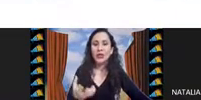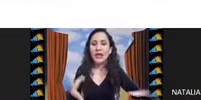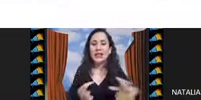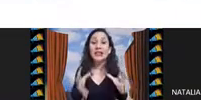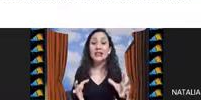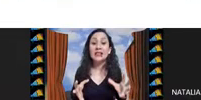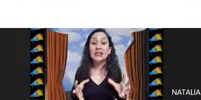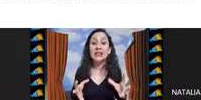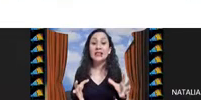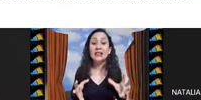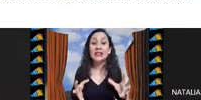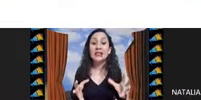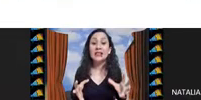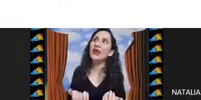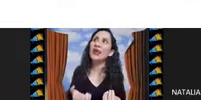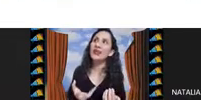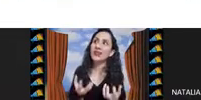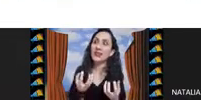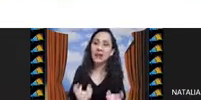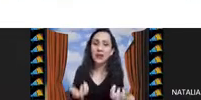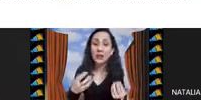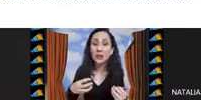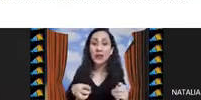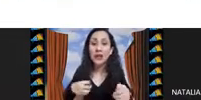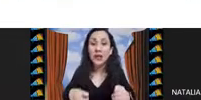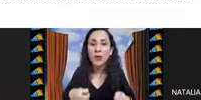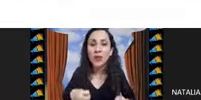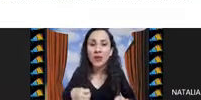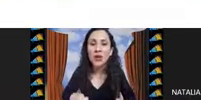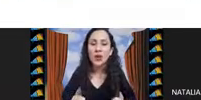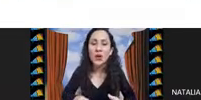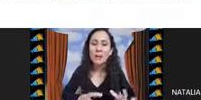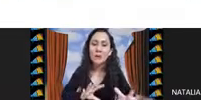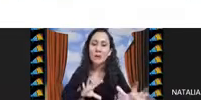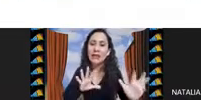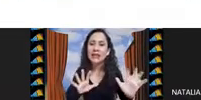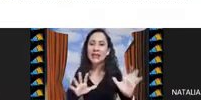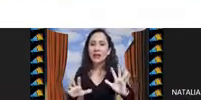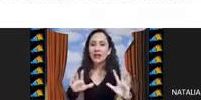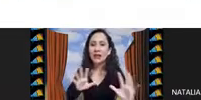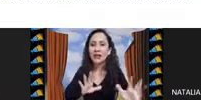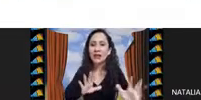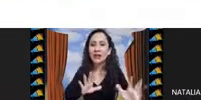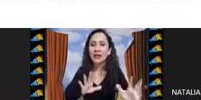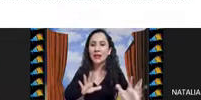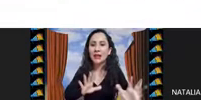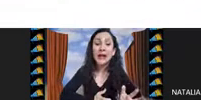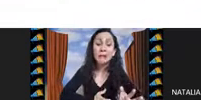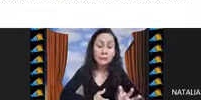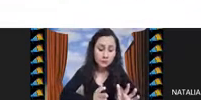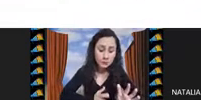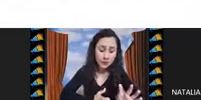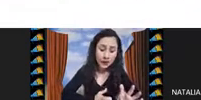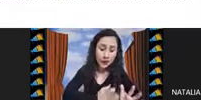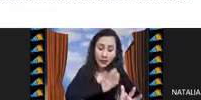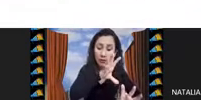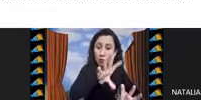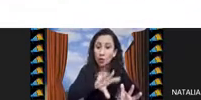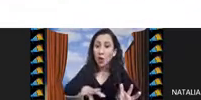conjunto de índices ya puedo tratar de obtener el modelo que me permite entender y explicar